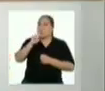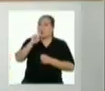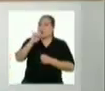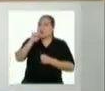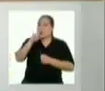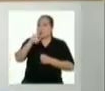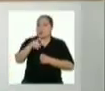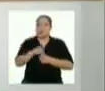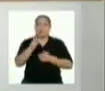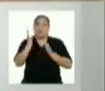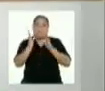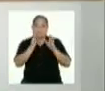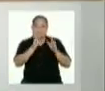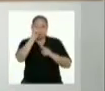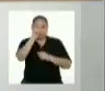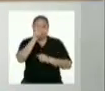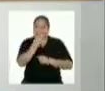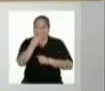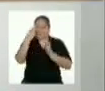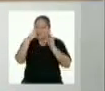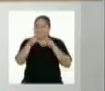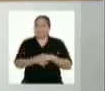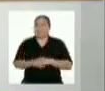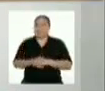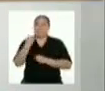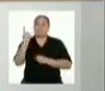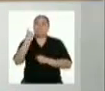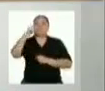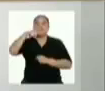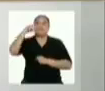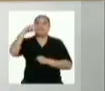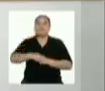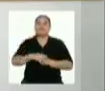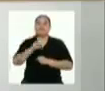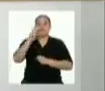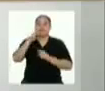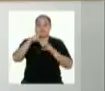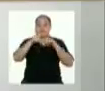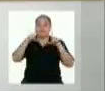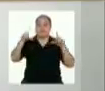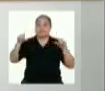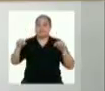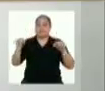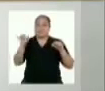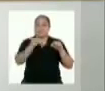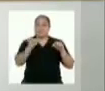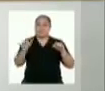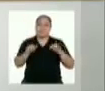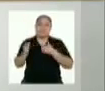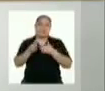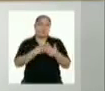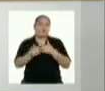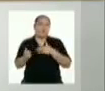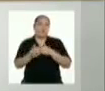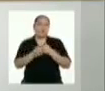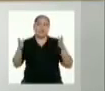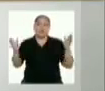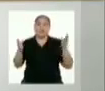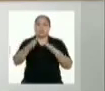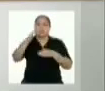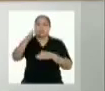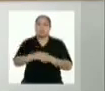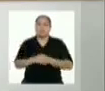¿Ese cómo es? Fabriquemos uno y verás. Solo necesitamos dos rectángulos iguales de cualquier dimensión.